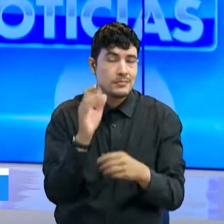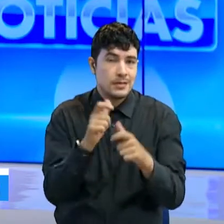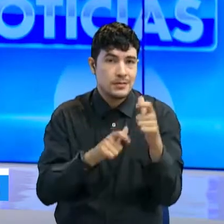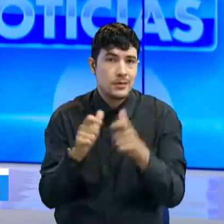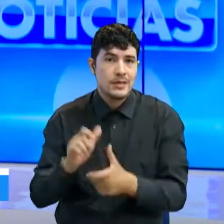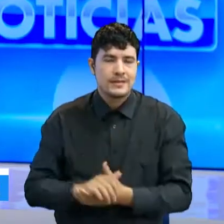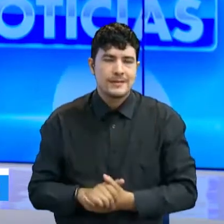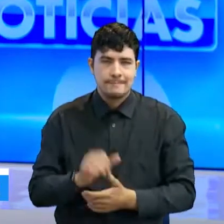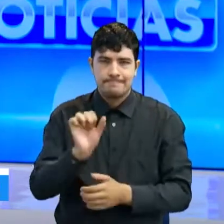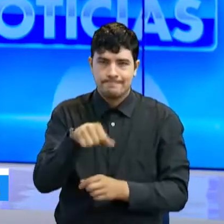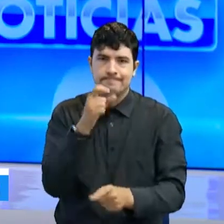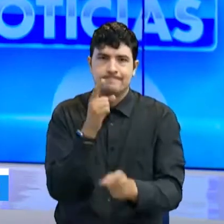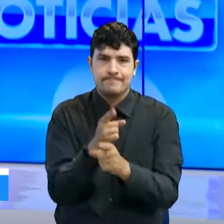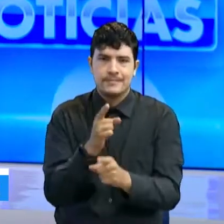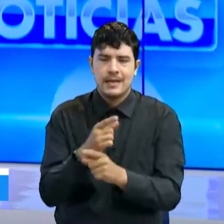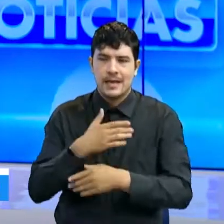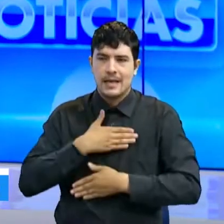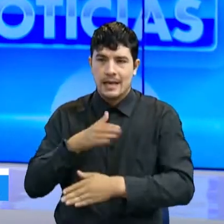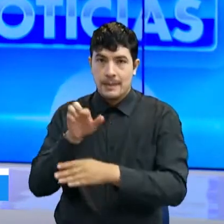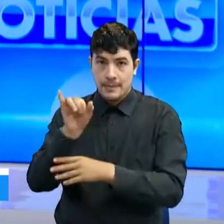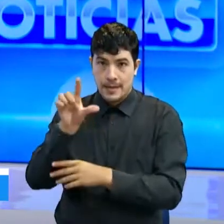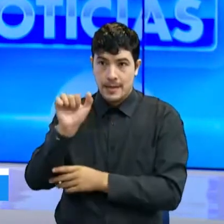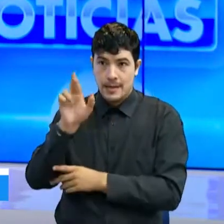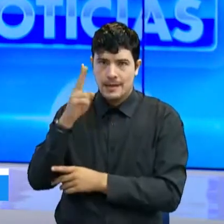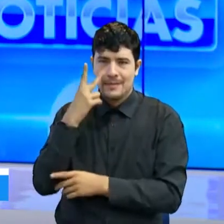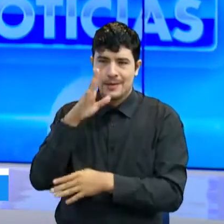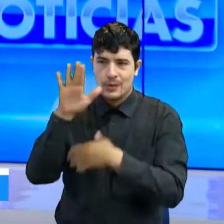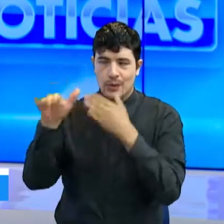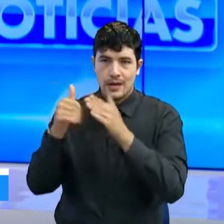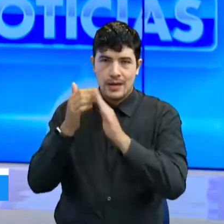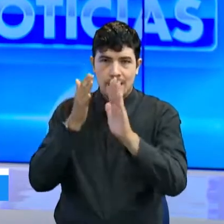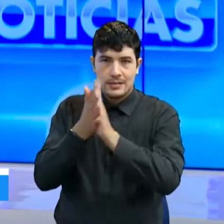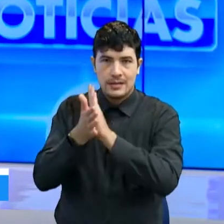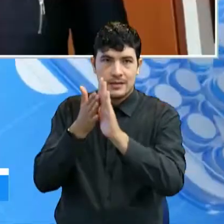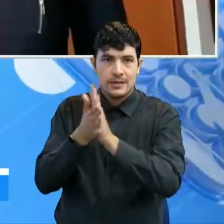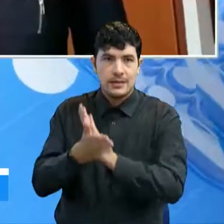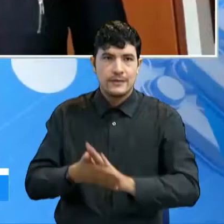Para ampliar la información, saludamos a Pilar Velázquez, quien tiene los detalles, Pilar.